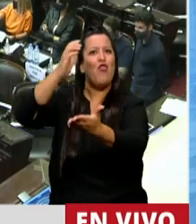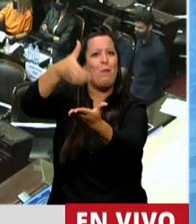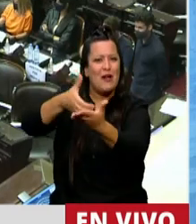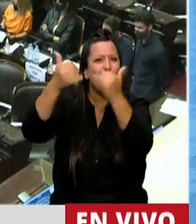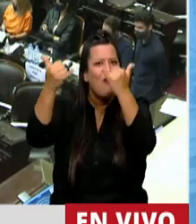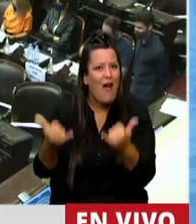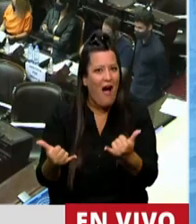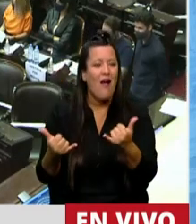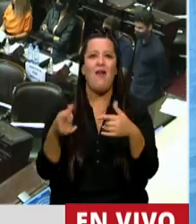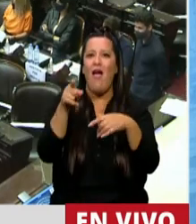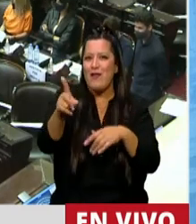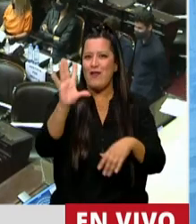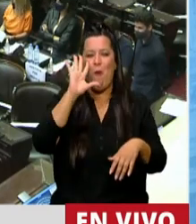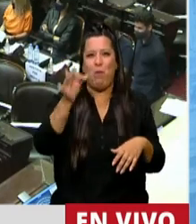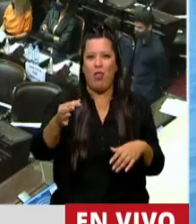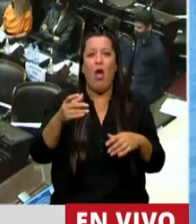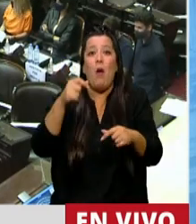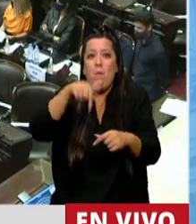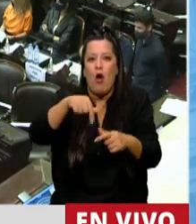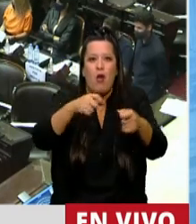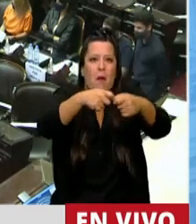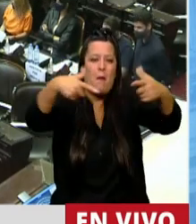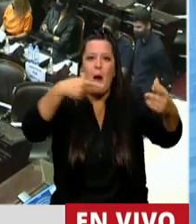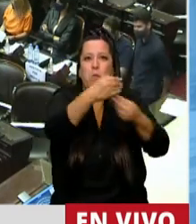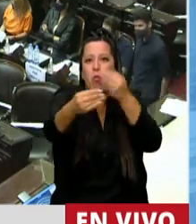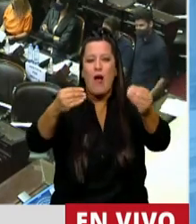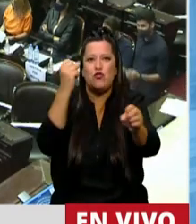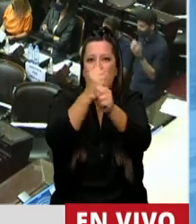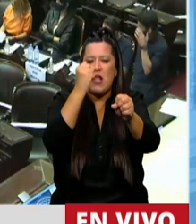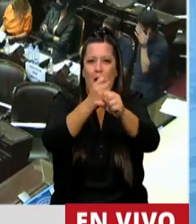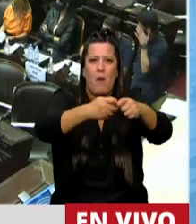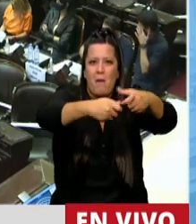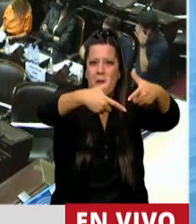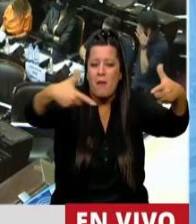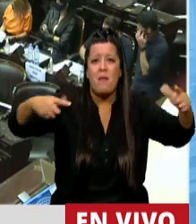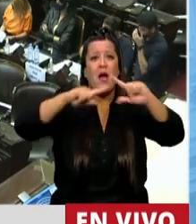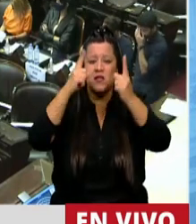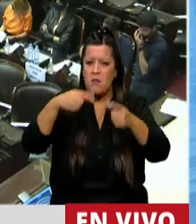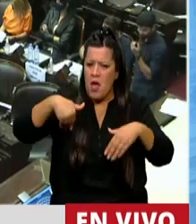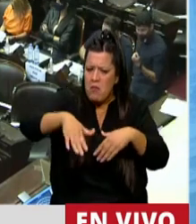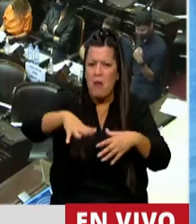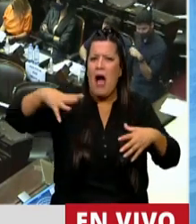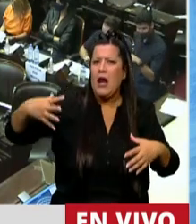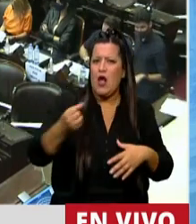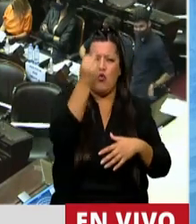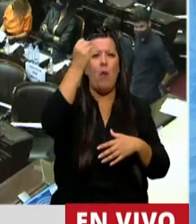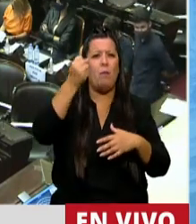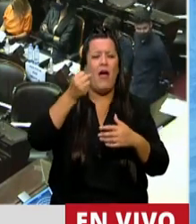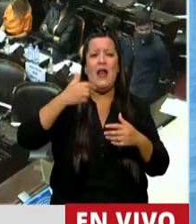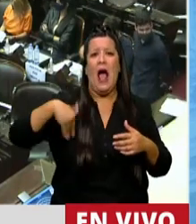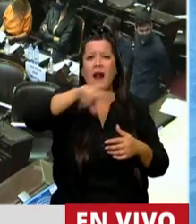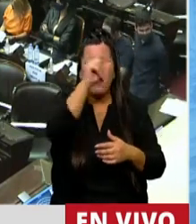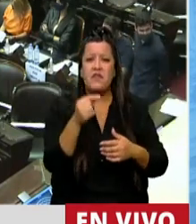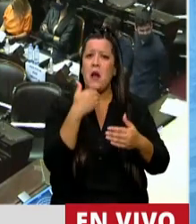eso se ve en el crecimiento de los puestos de trabajo y en la recuperación que se está dando en los distintos lugares de la